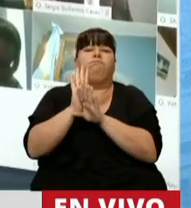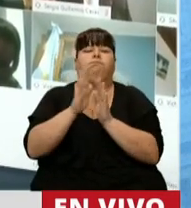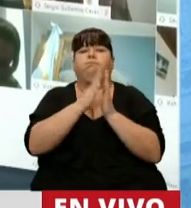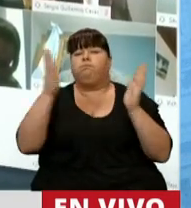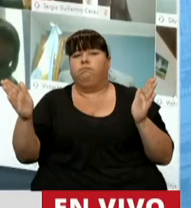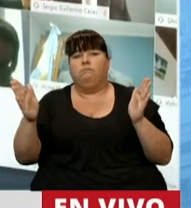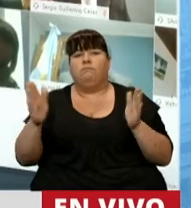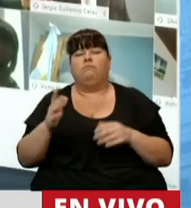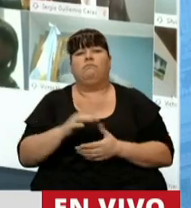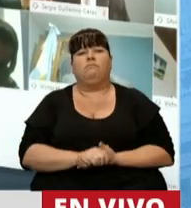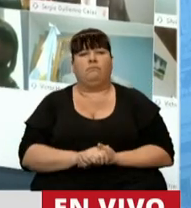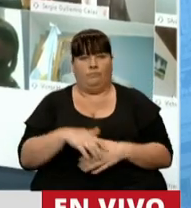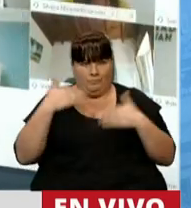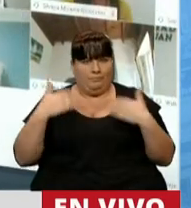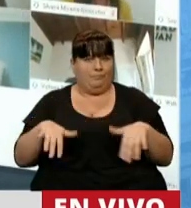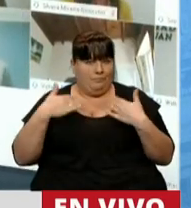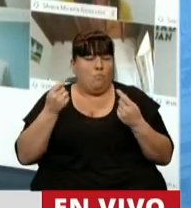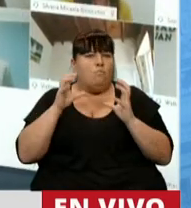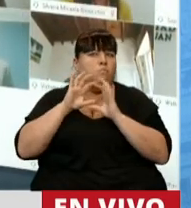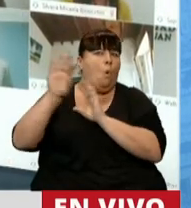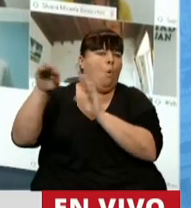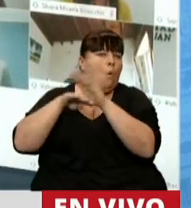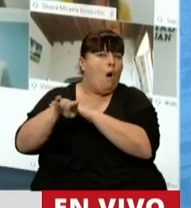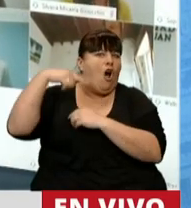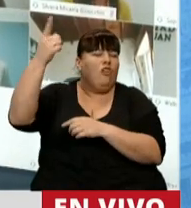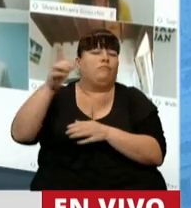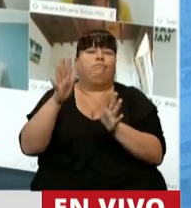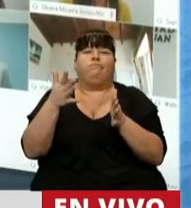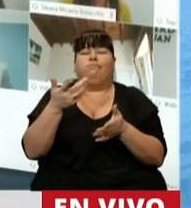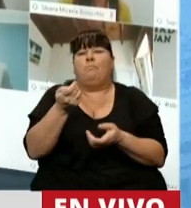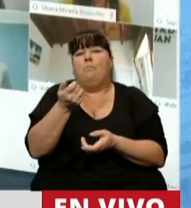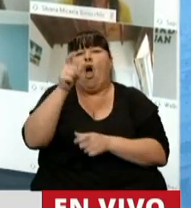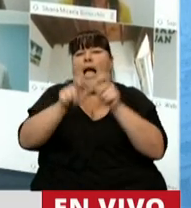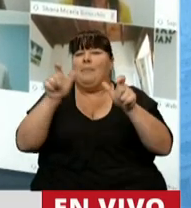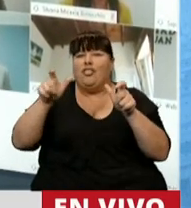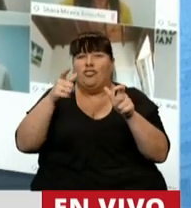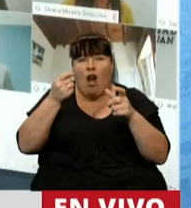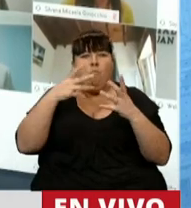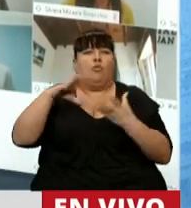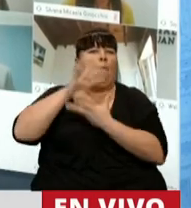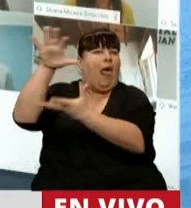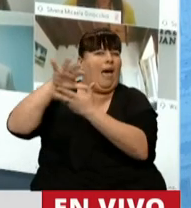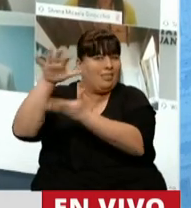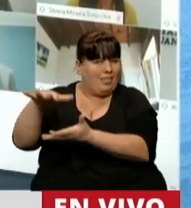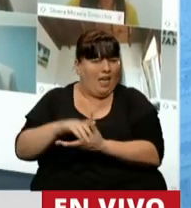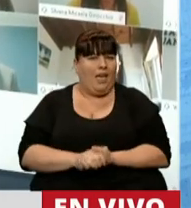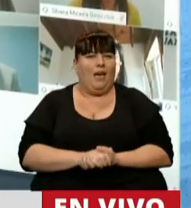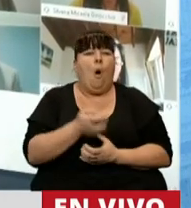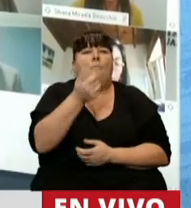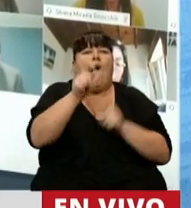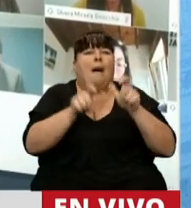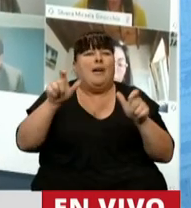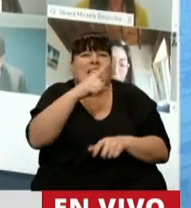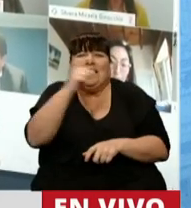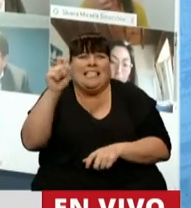en el periodo una notable concentración en unos pocos actores económicos. Un reducido grupo